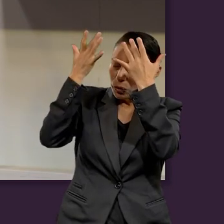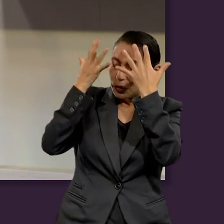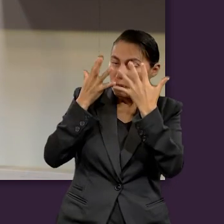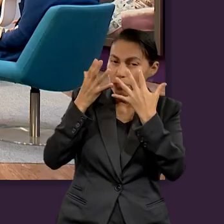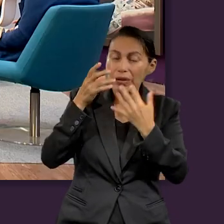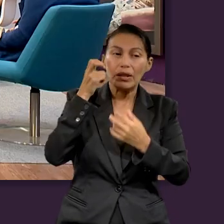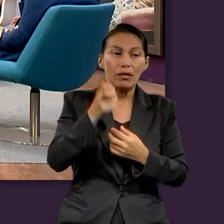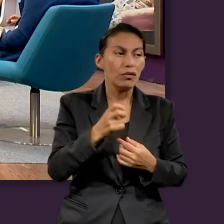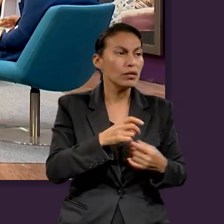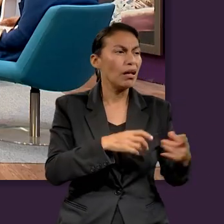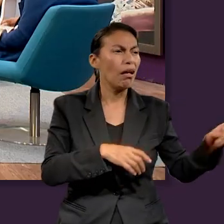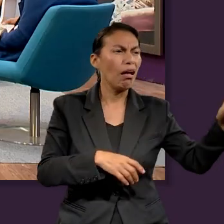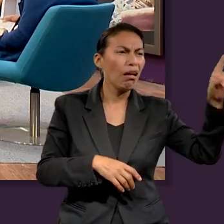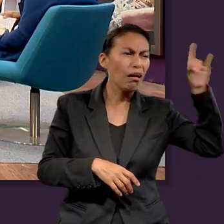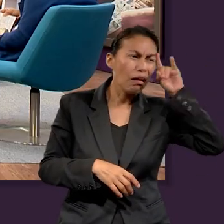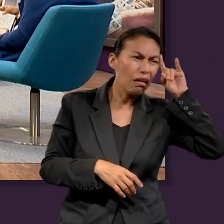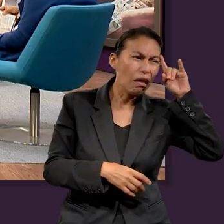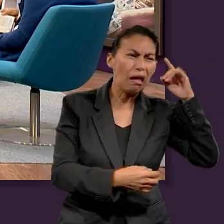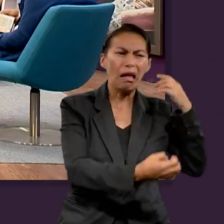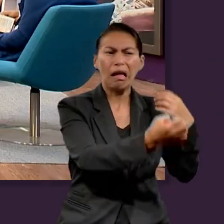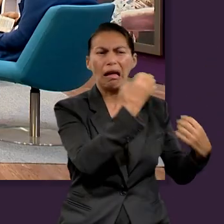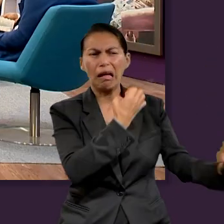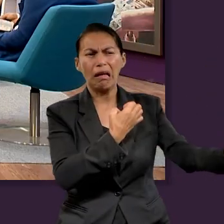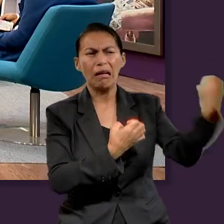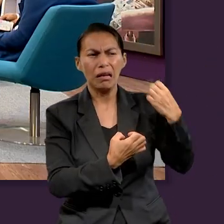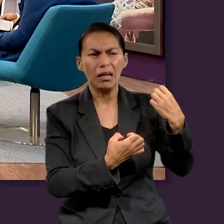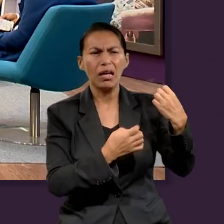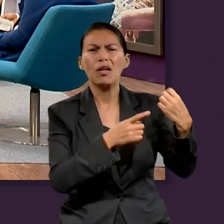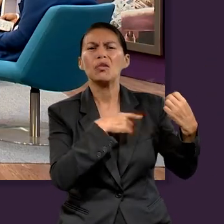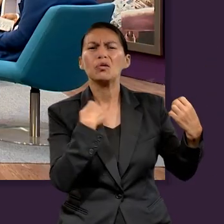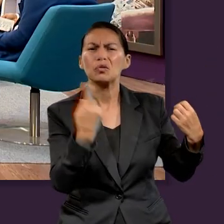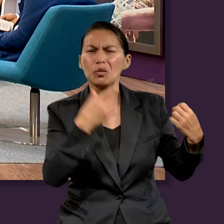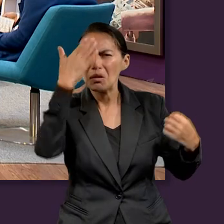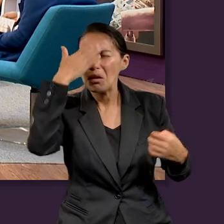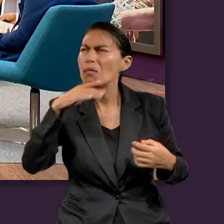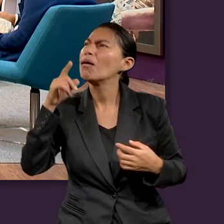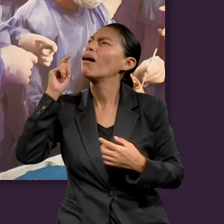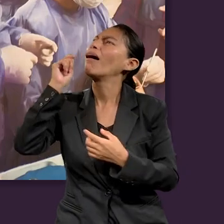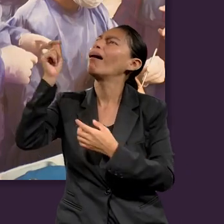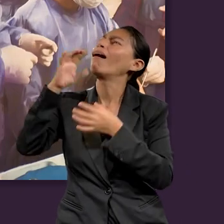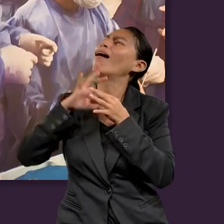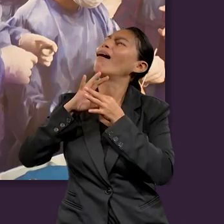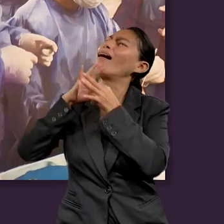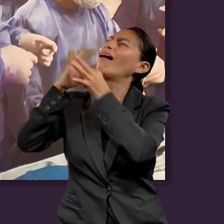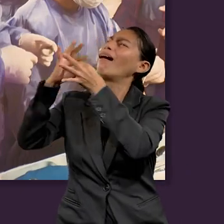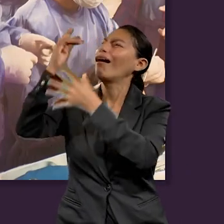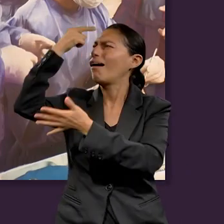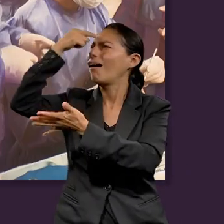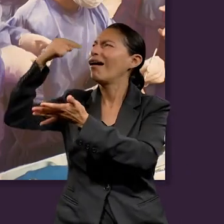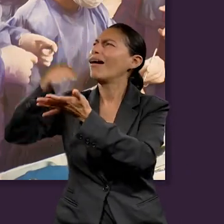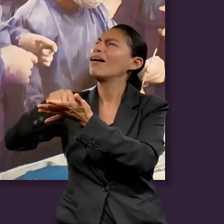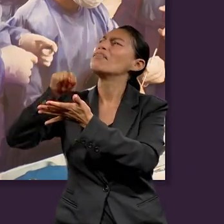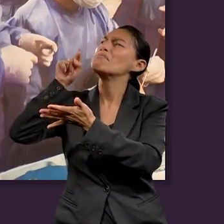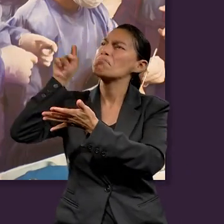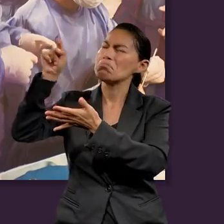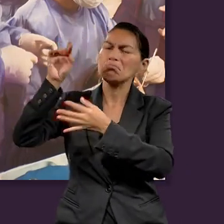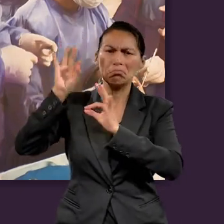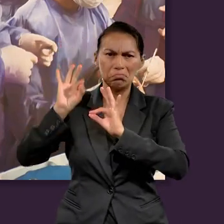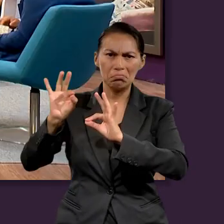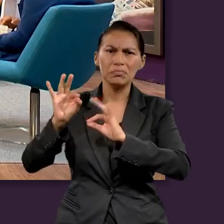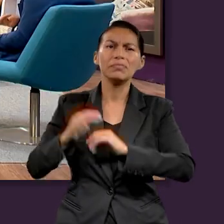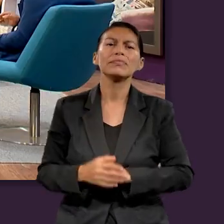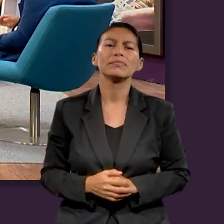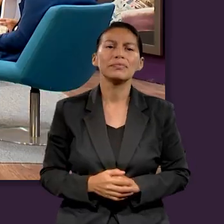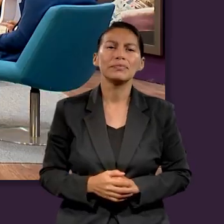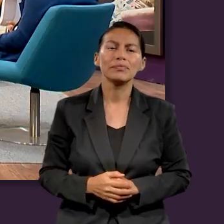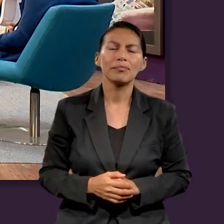Para que cuando vengan esos engaños, nosotros sabemos en quién hemos creído. ¿Sí? En quién hemos creído.